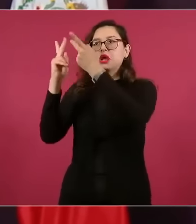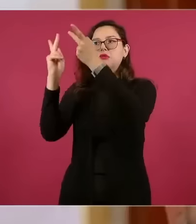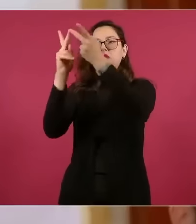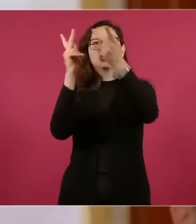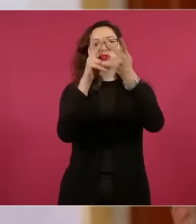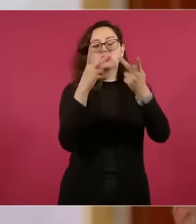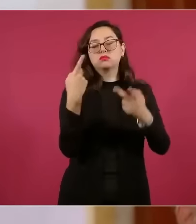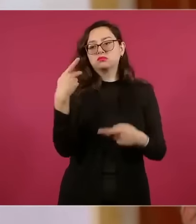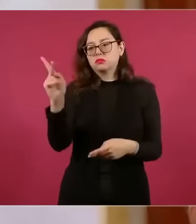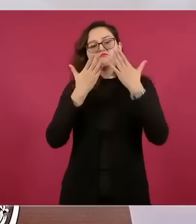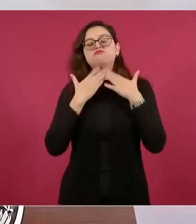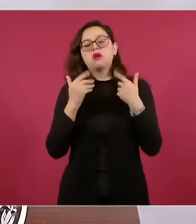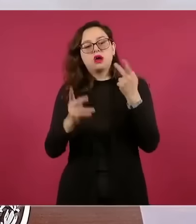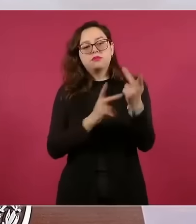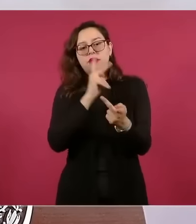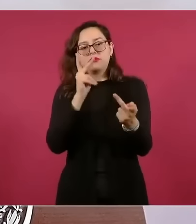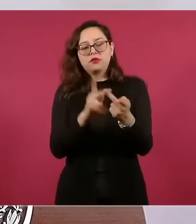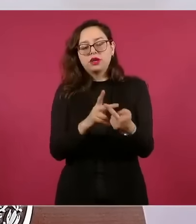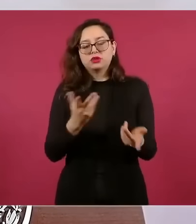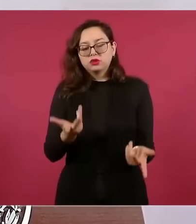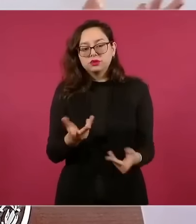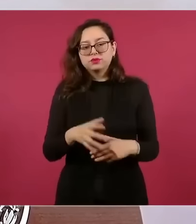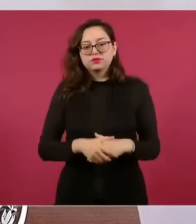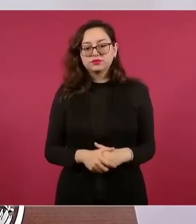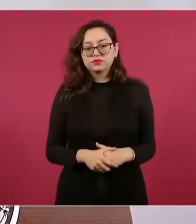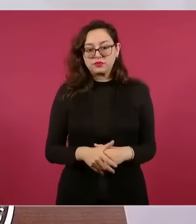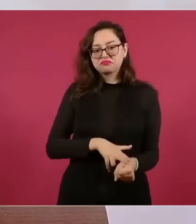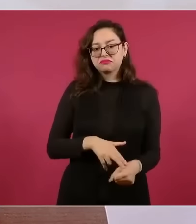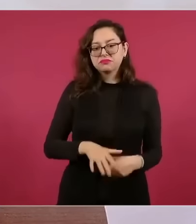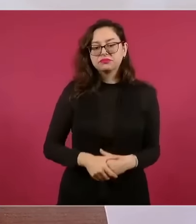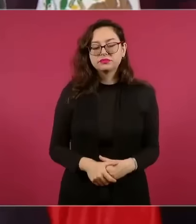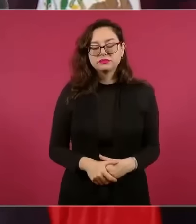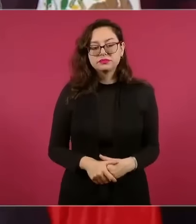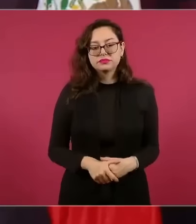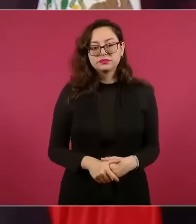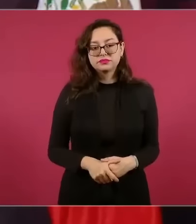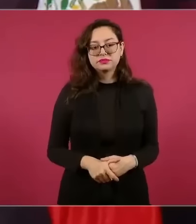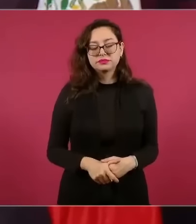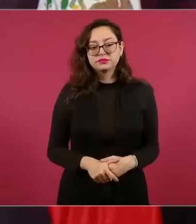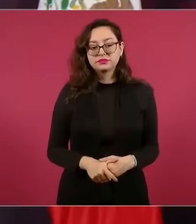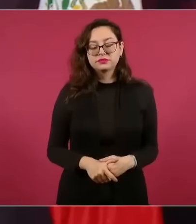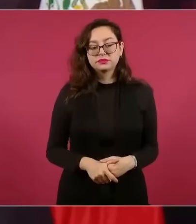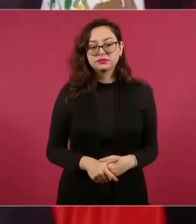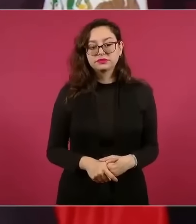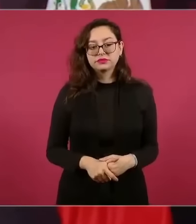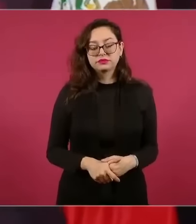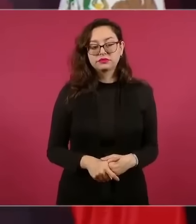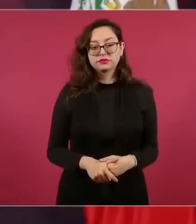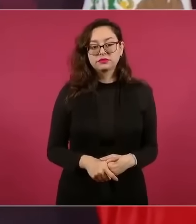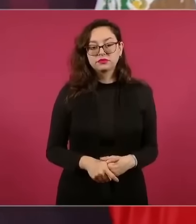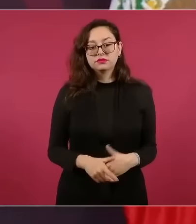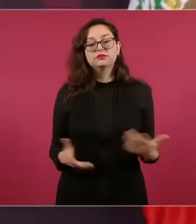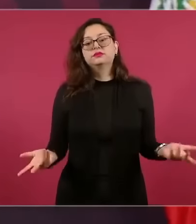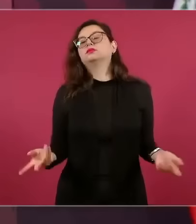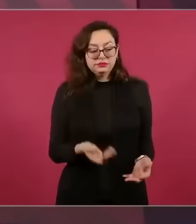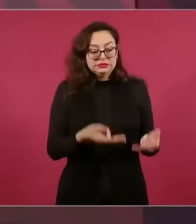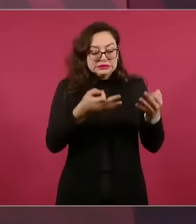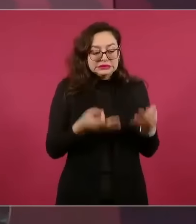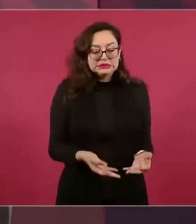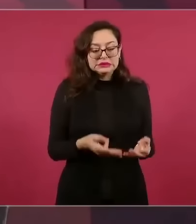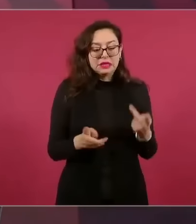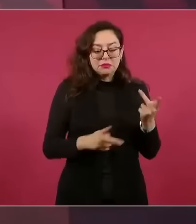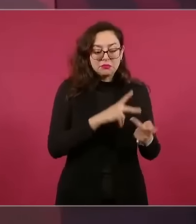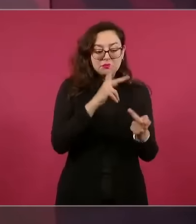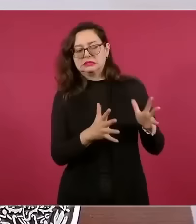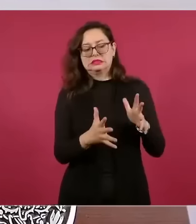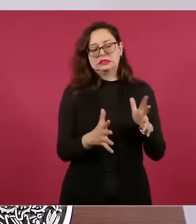comete errores. La política no es ciencia exacta, es